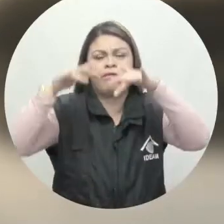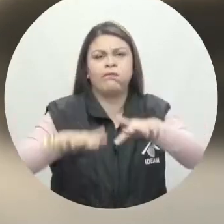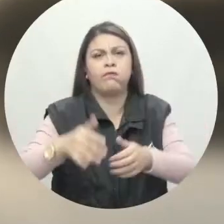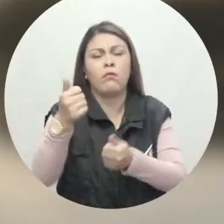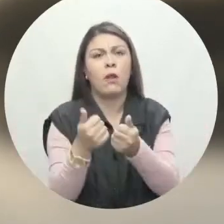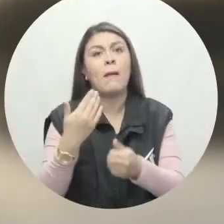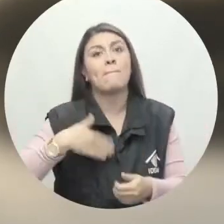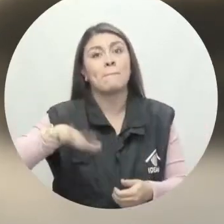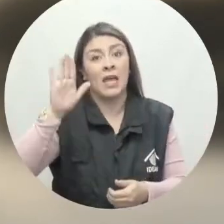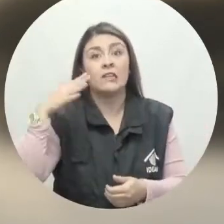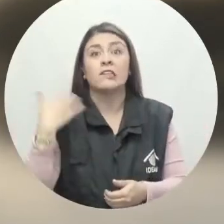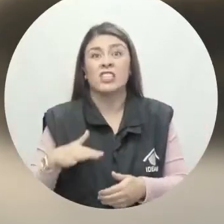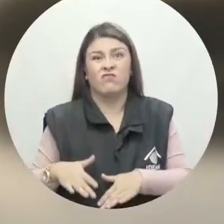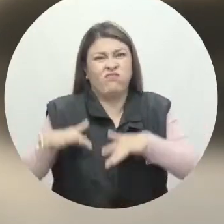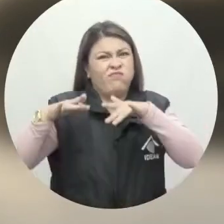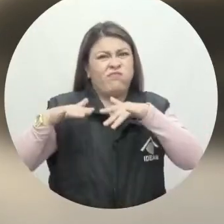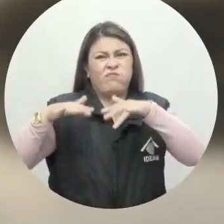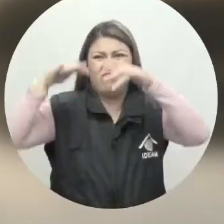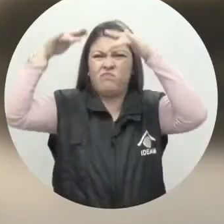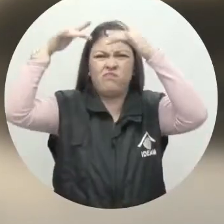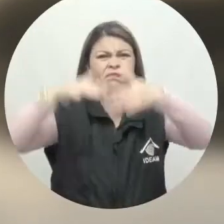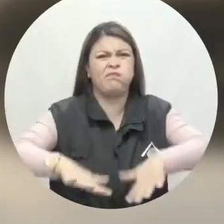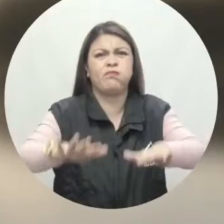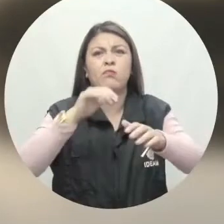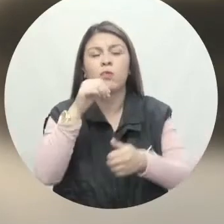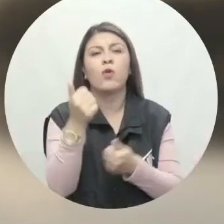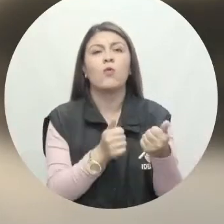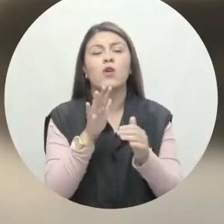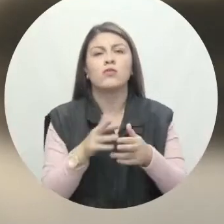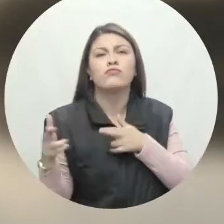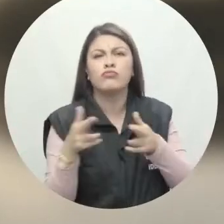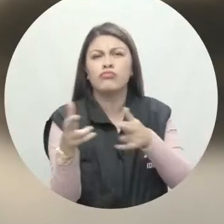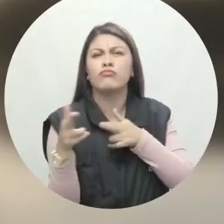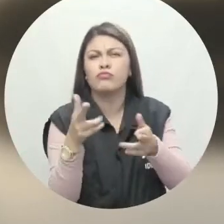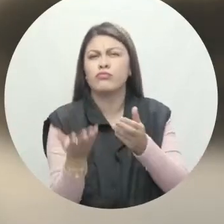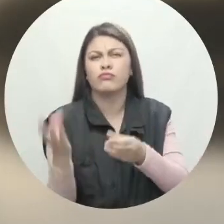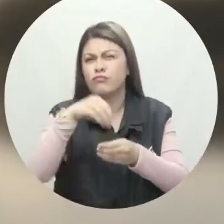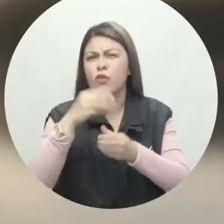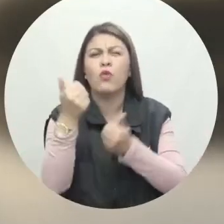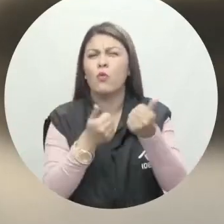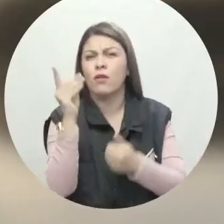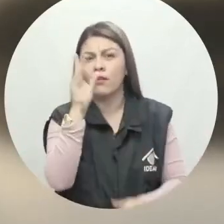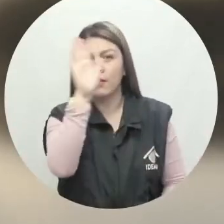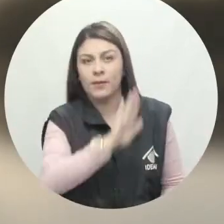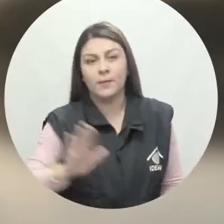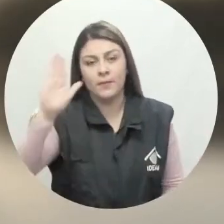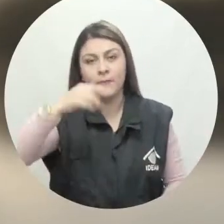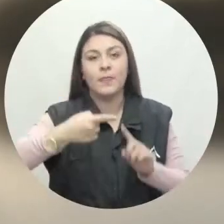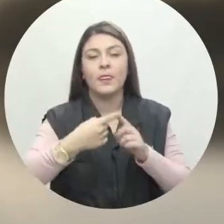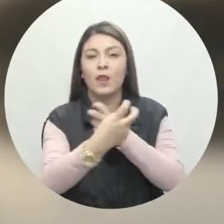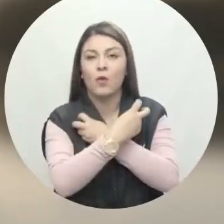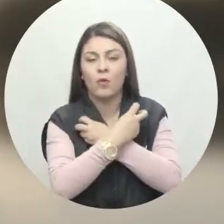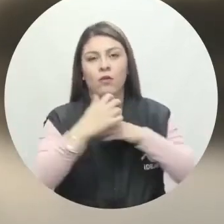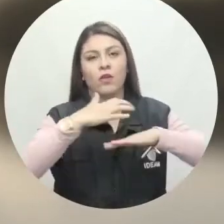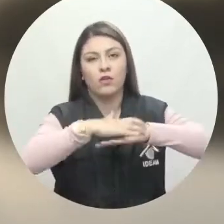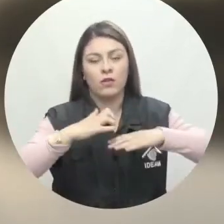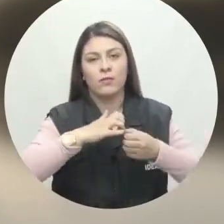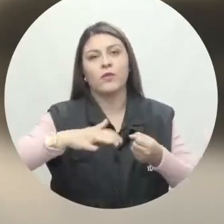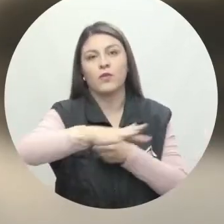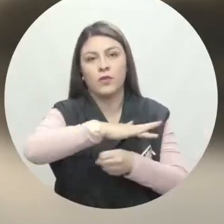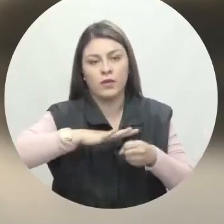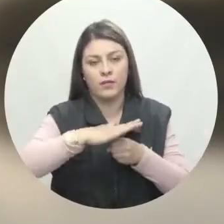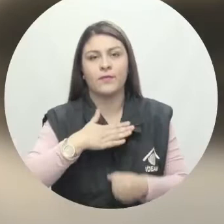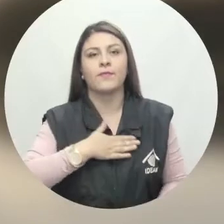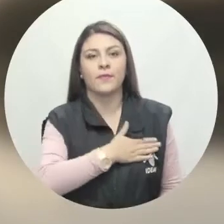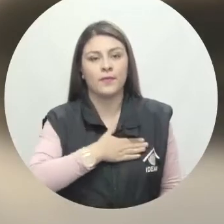superando los niveles de desbordamientos para varios ríos ubicados en los siguientes departamentos. Huila, Tolima, Cundinamarca, Bolívar,